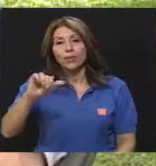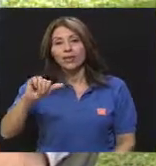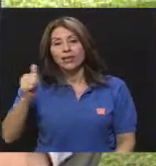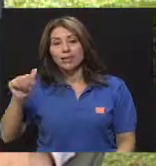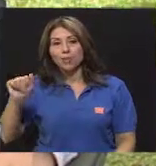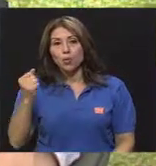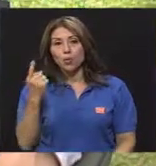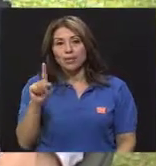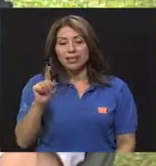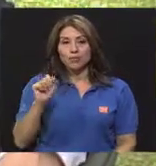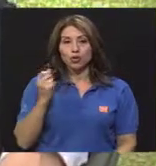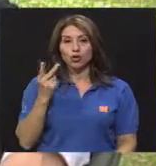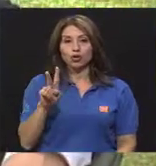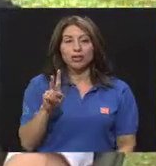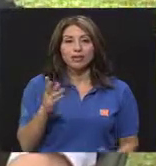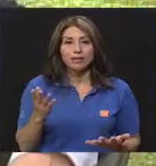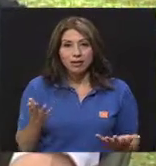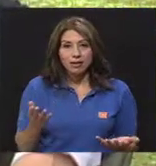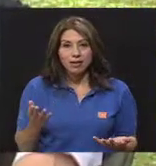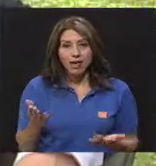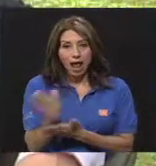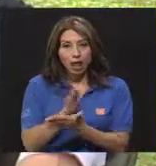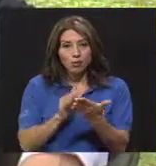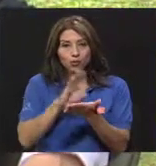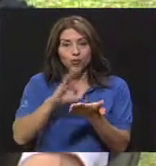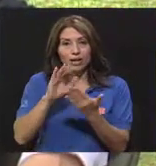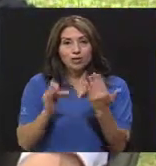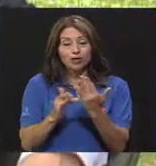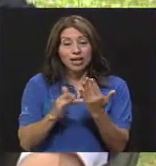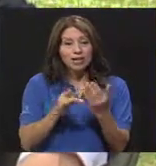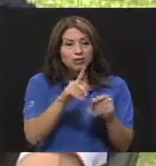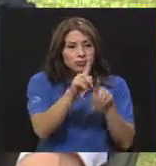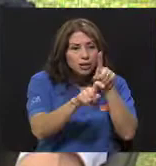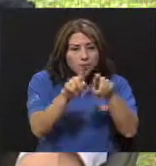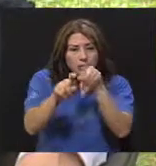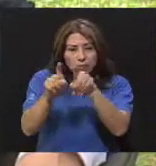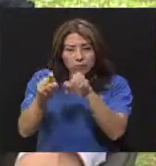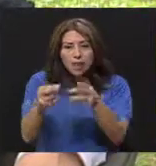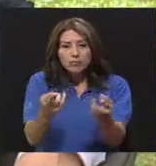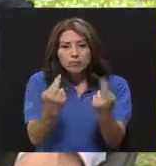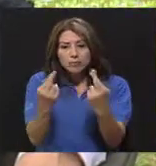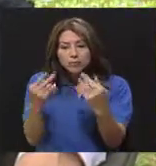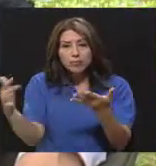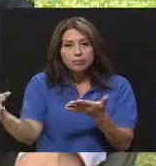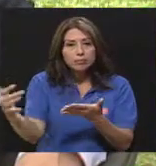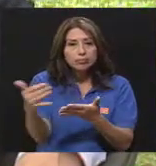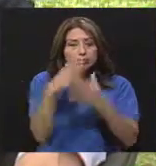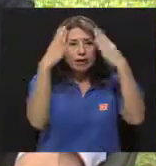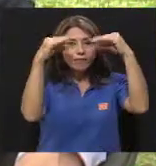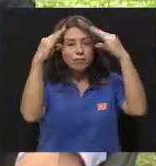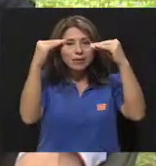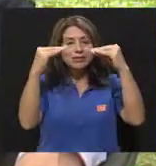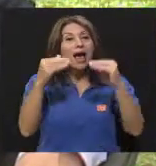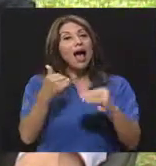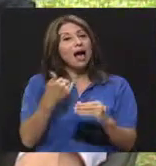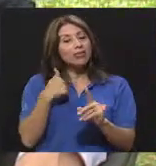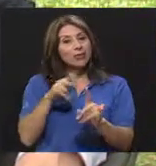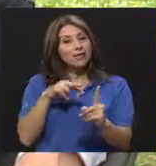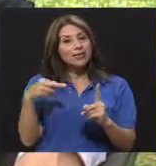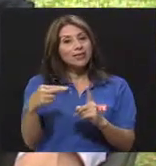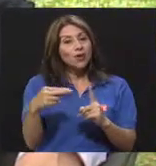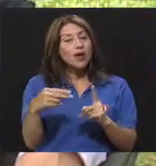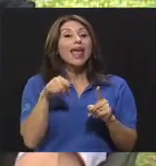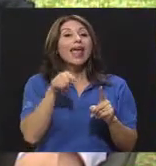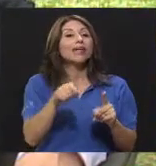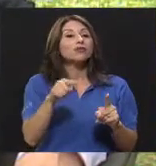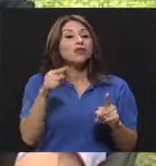porque incluimos algunos colegios técnicos. Entonces, nos da como una visión. Incluso estos datos se corroboran